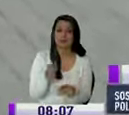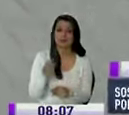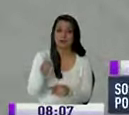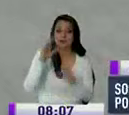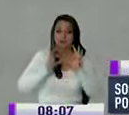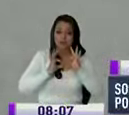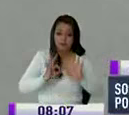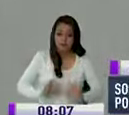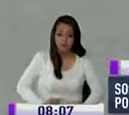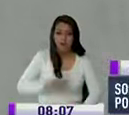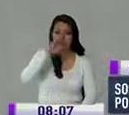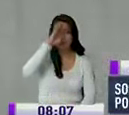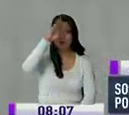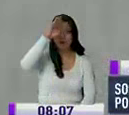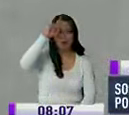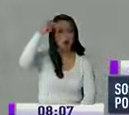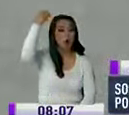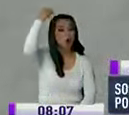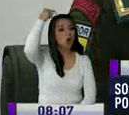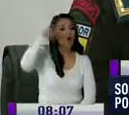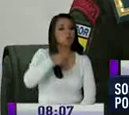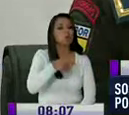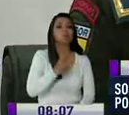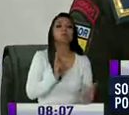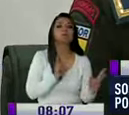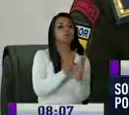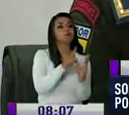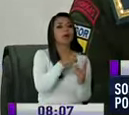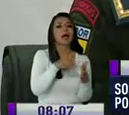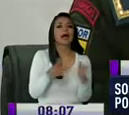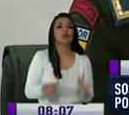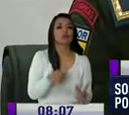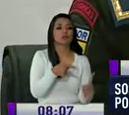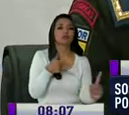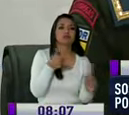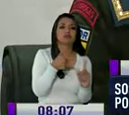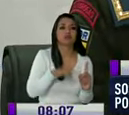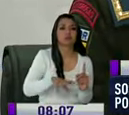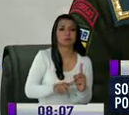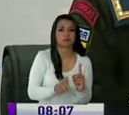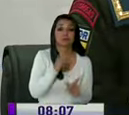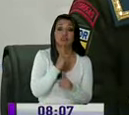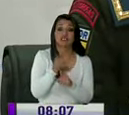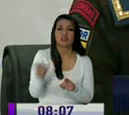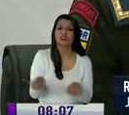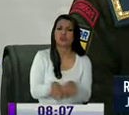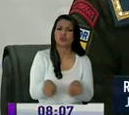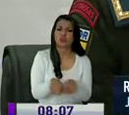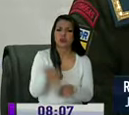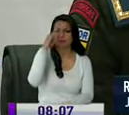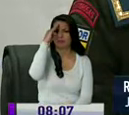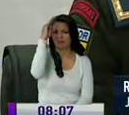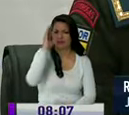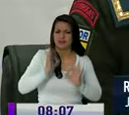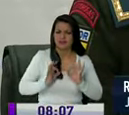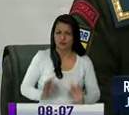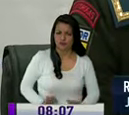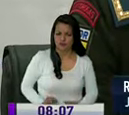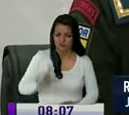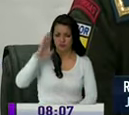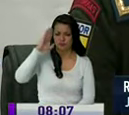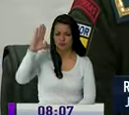por policías para intimidar y robar a alumnos. Los dos detenidos se hacían pasar por personal policial como de inteligencia o de